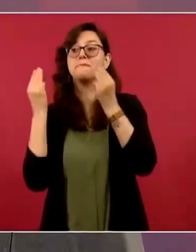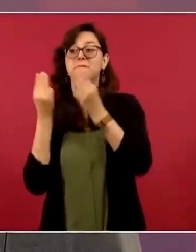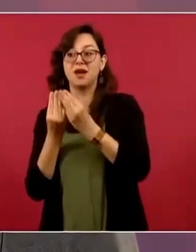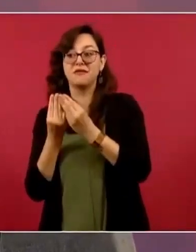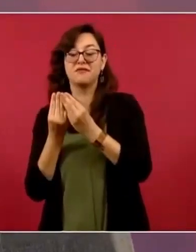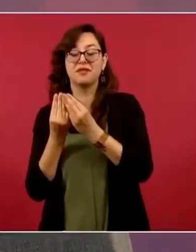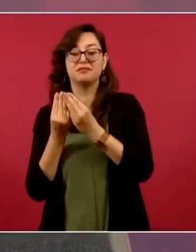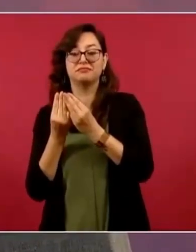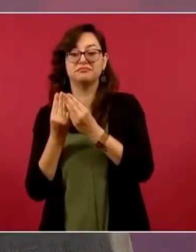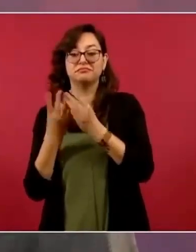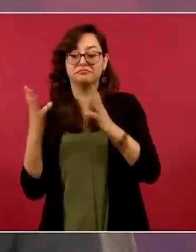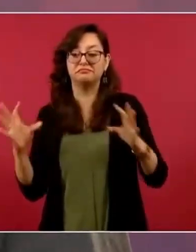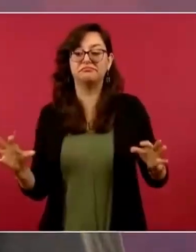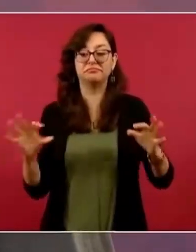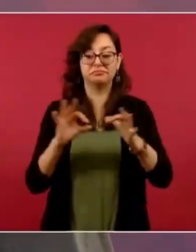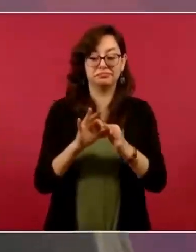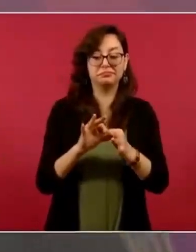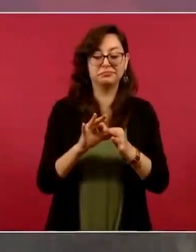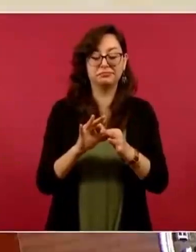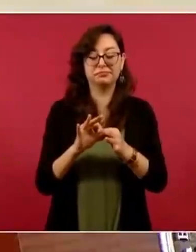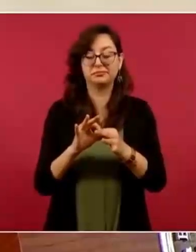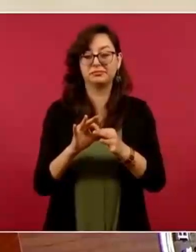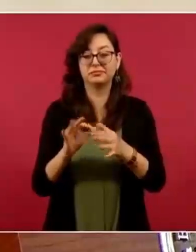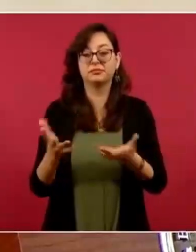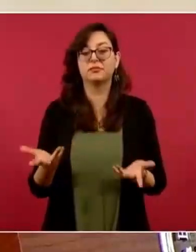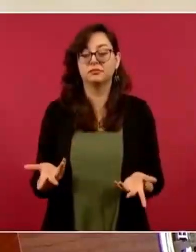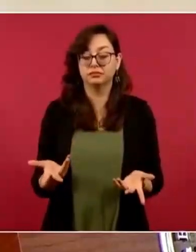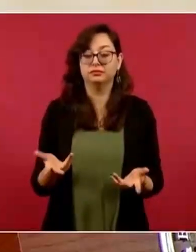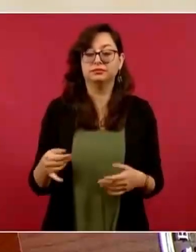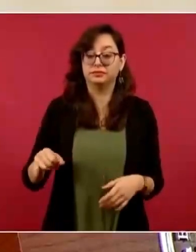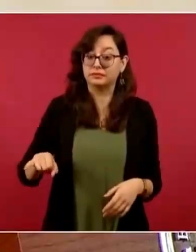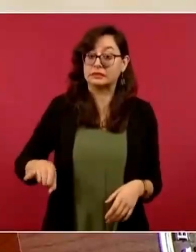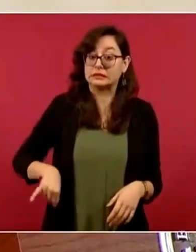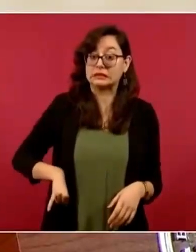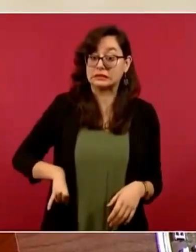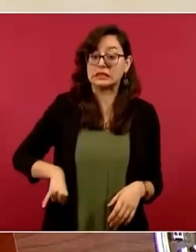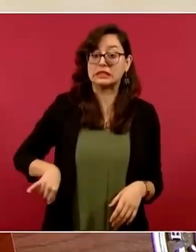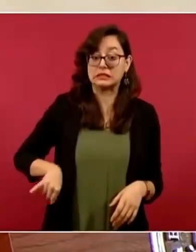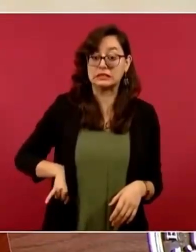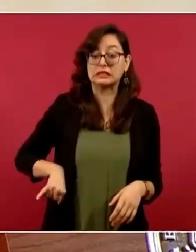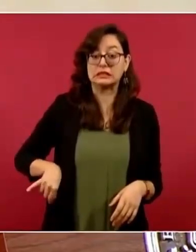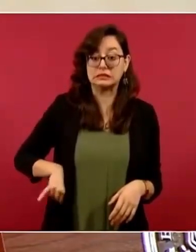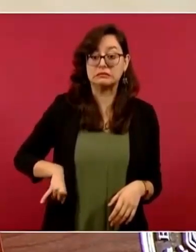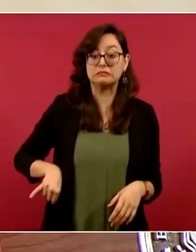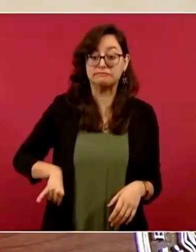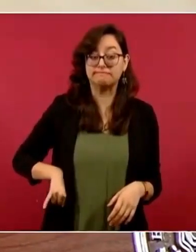Entonces, es muy interesante lo que está sucediendo.